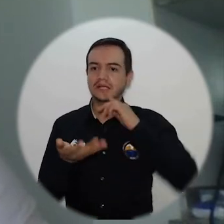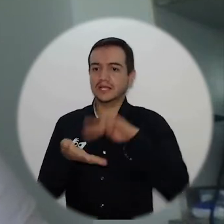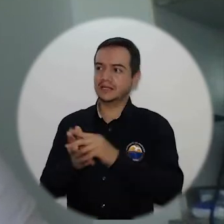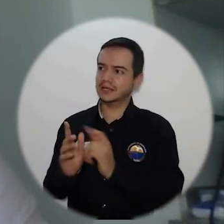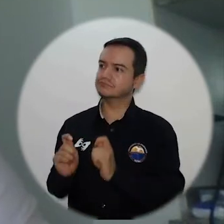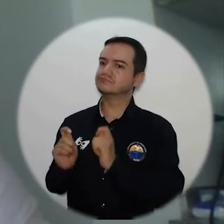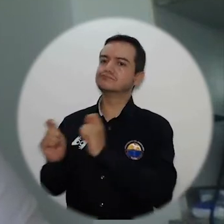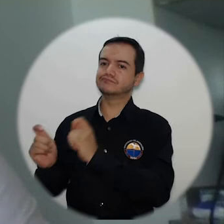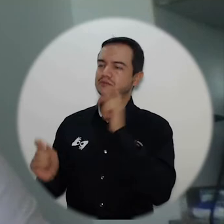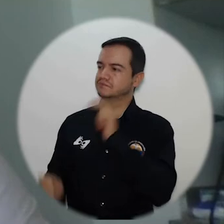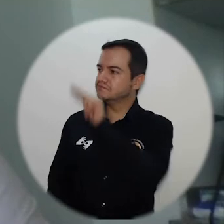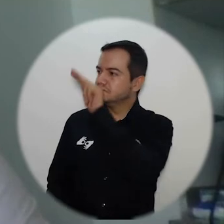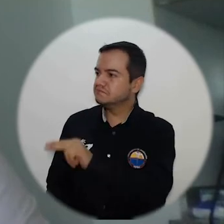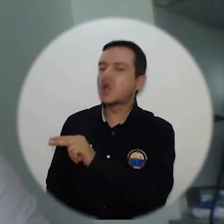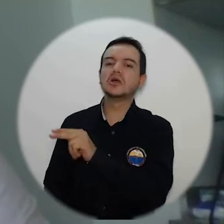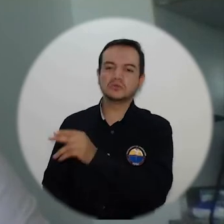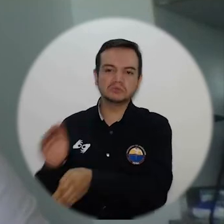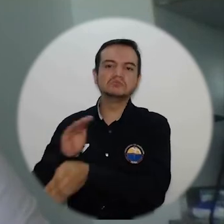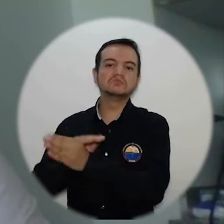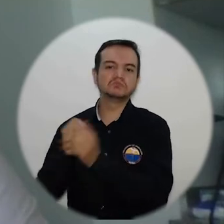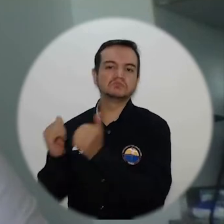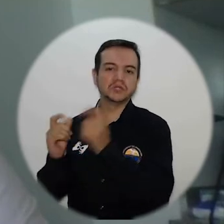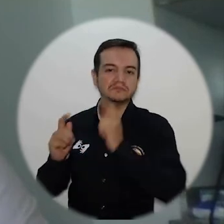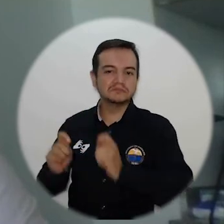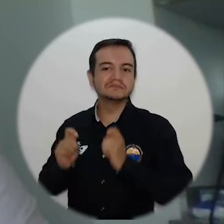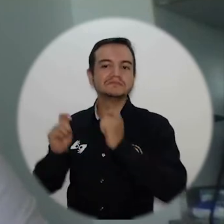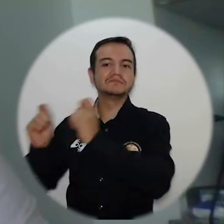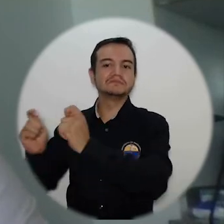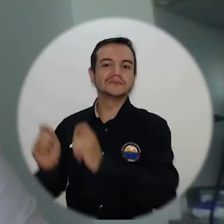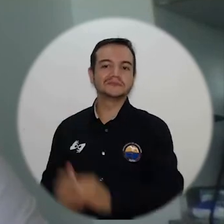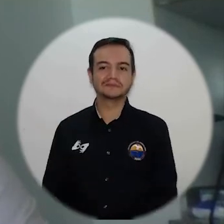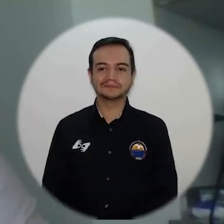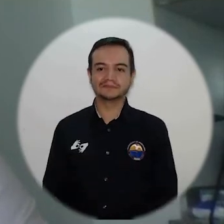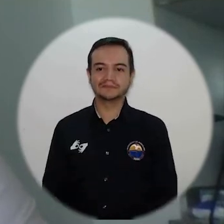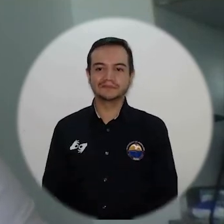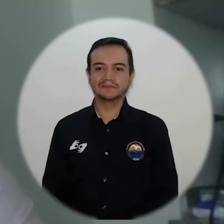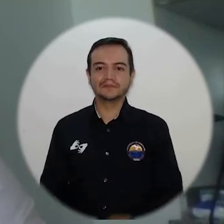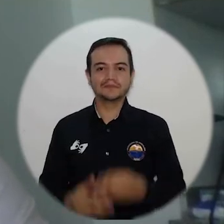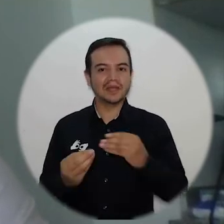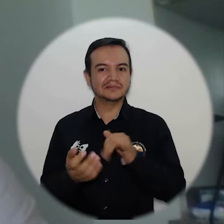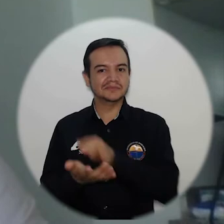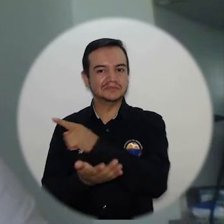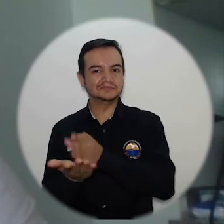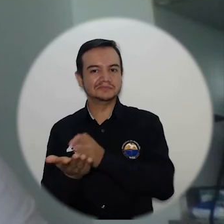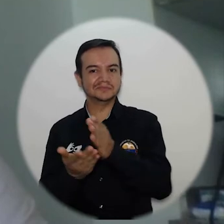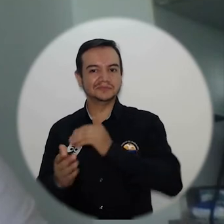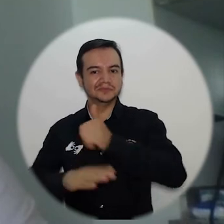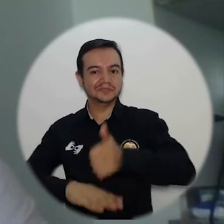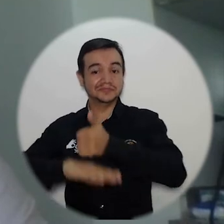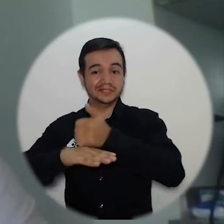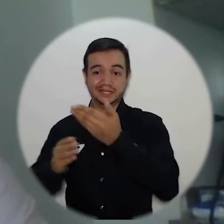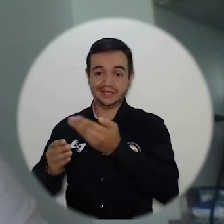realmente se merece continuar trabajando, desempeñando esta noble labor de ser el rector de